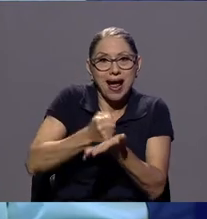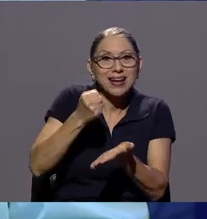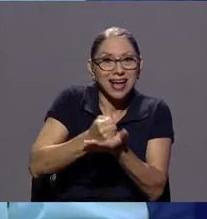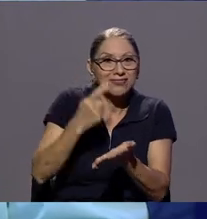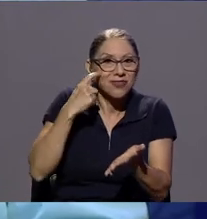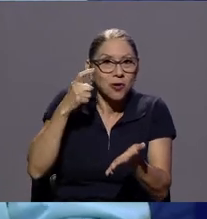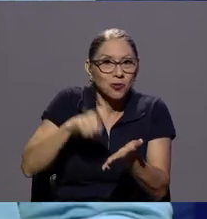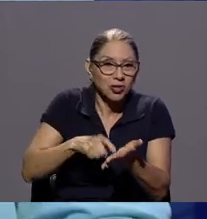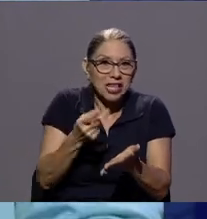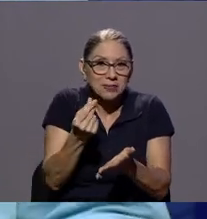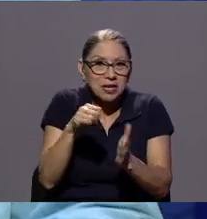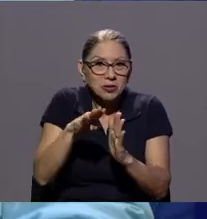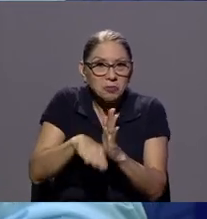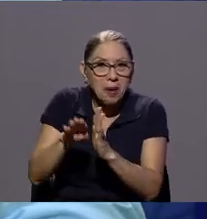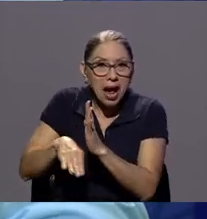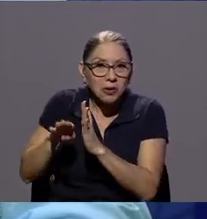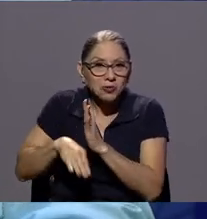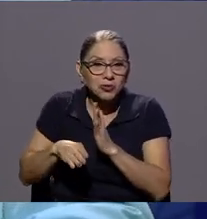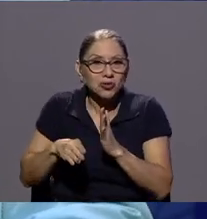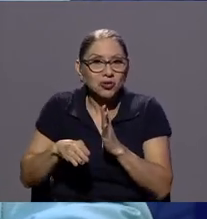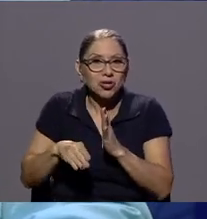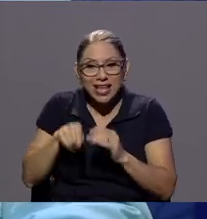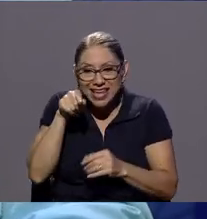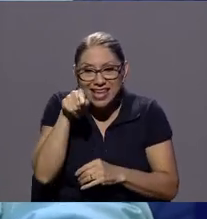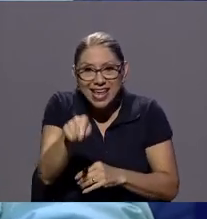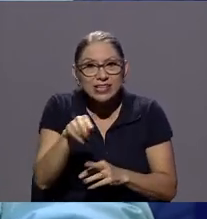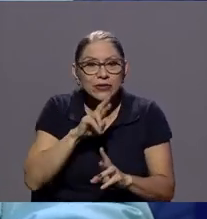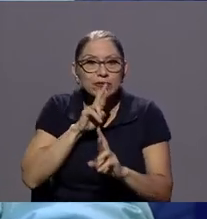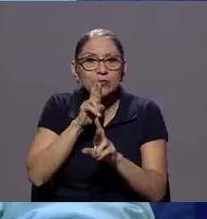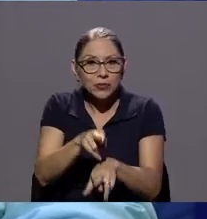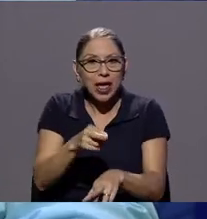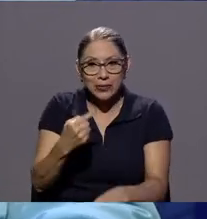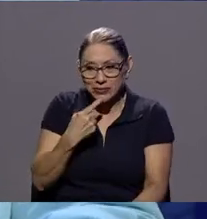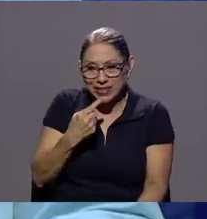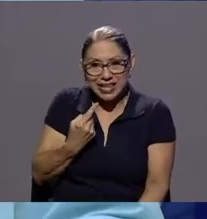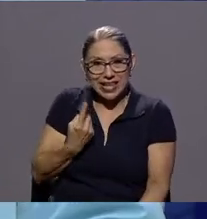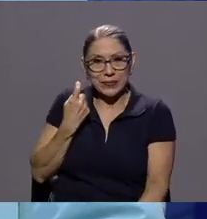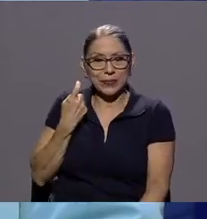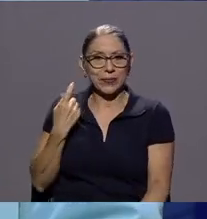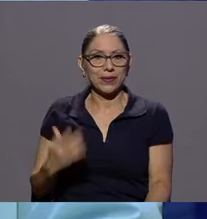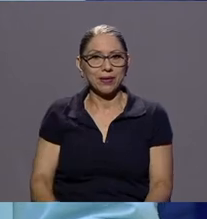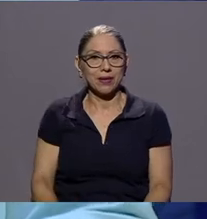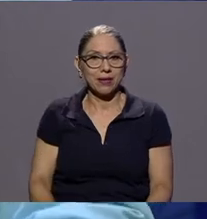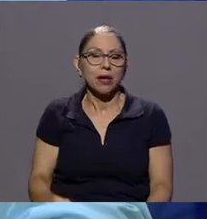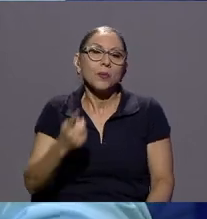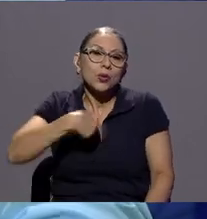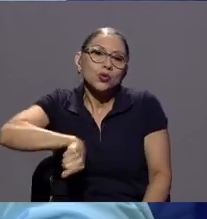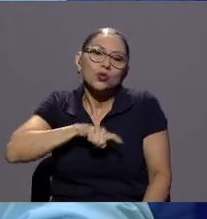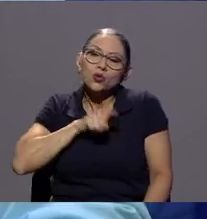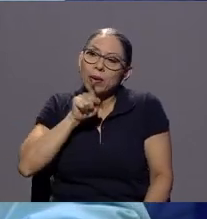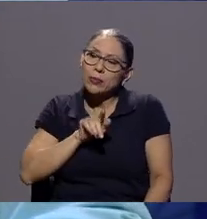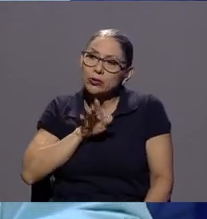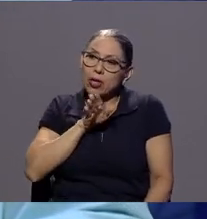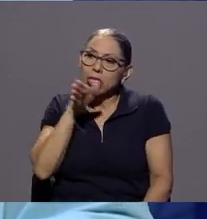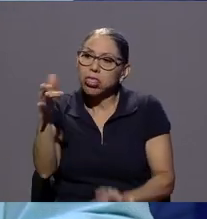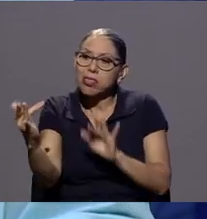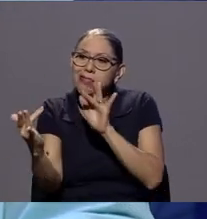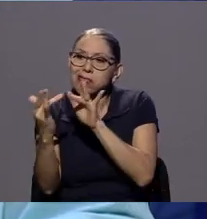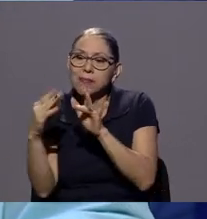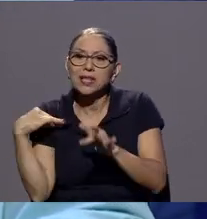preferidas por la gente que tiene menores recursos y obtuvimos esos datos bueno tuvimos que ir al ministerio de economía tuvimos que ir